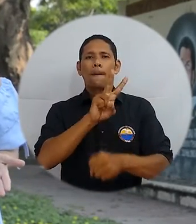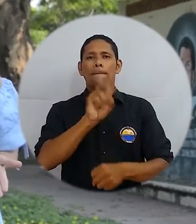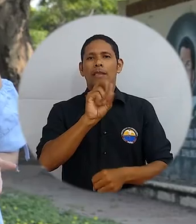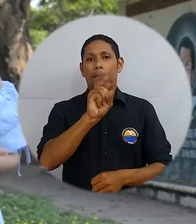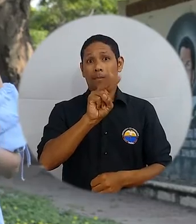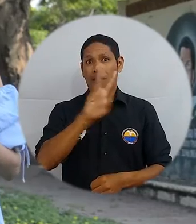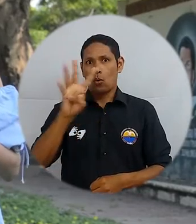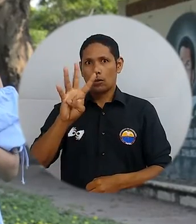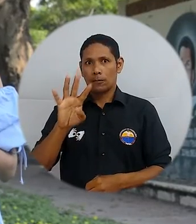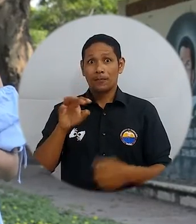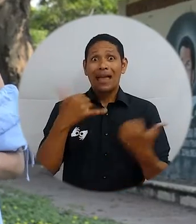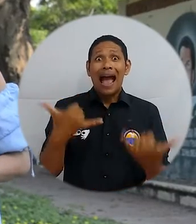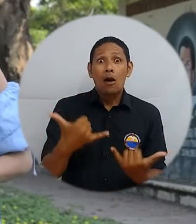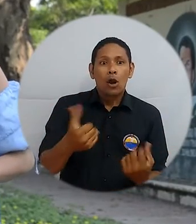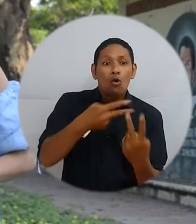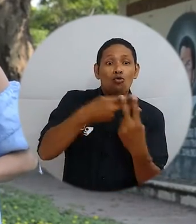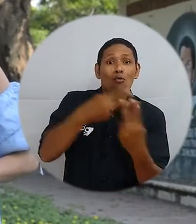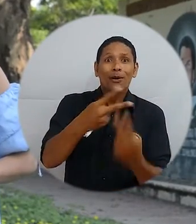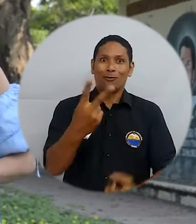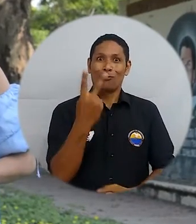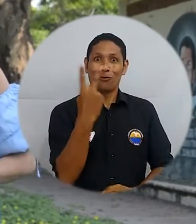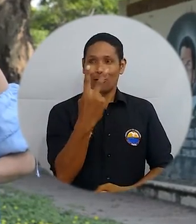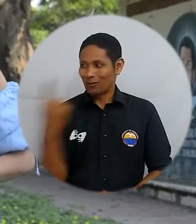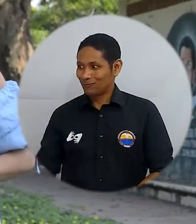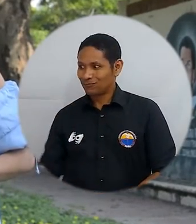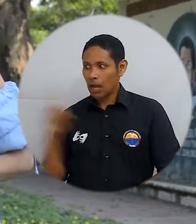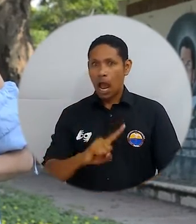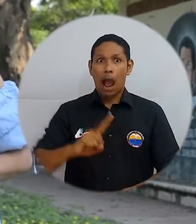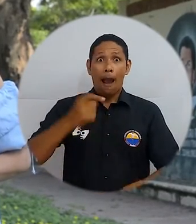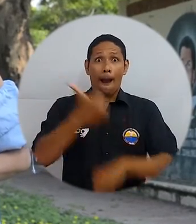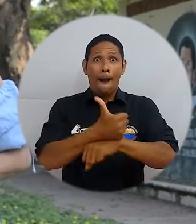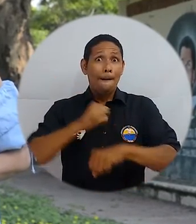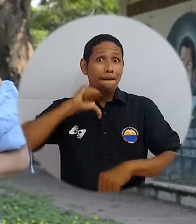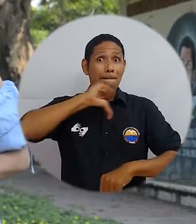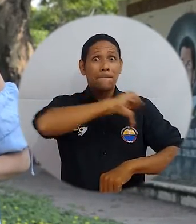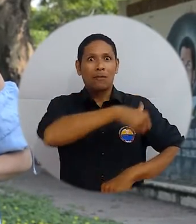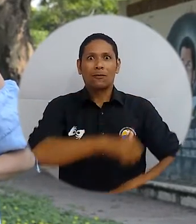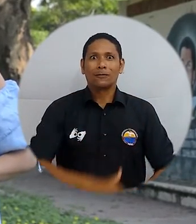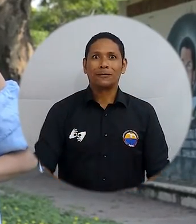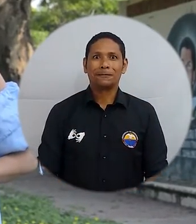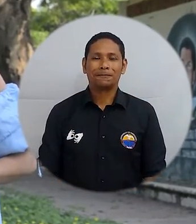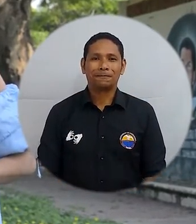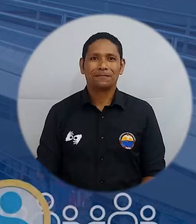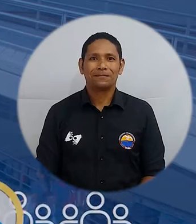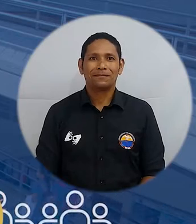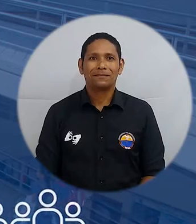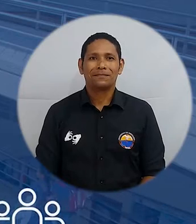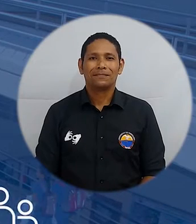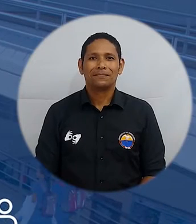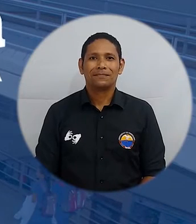Seguimos con el candidato número dos en el aplicativo electrónico de consulta, Pablo Hernán Vera Salazar.